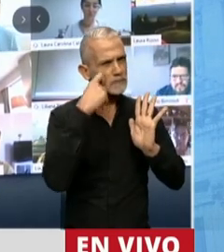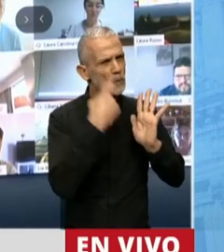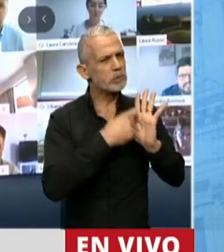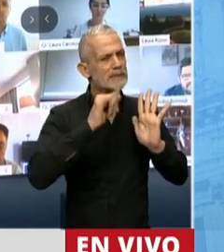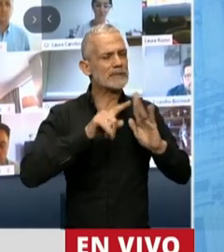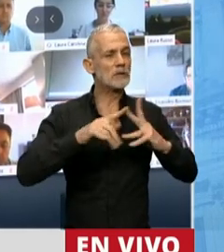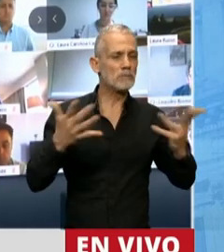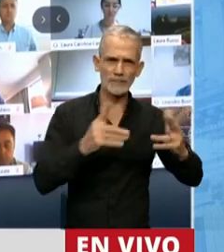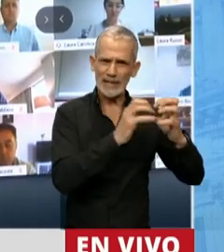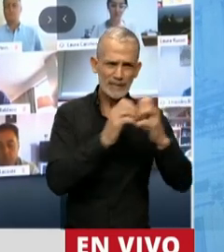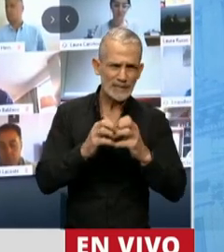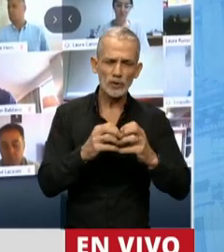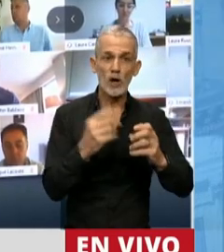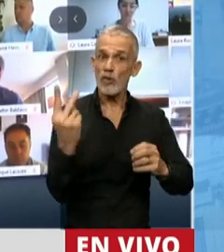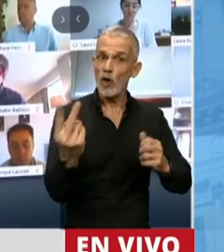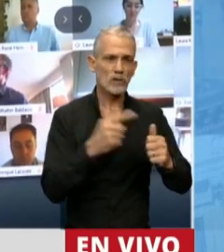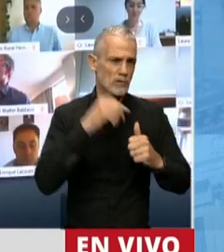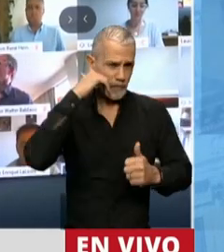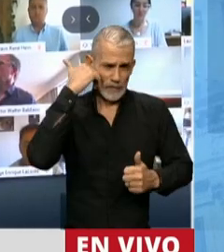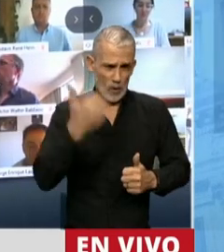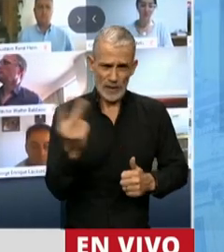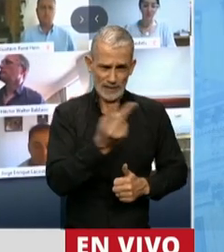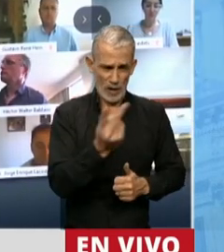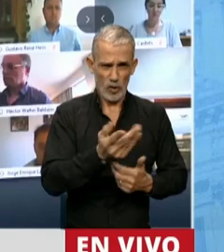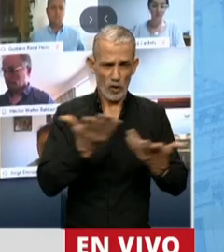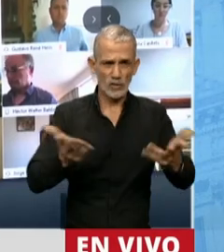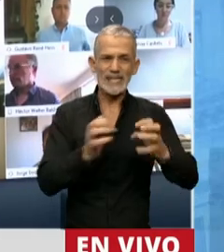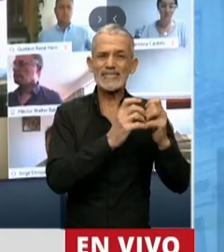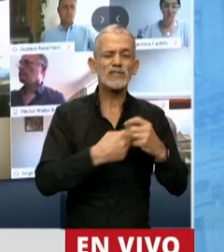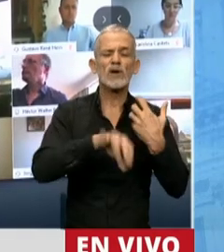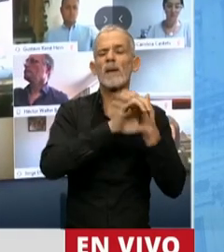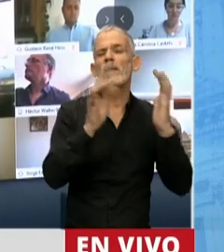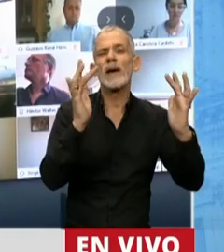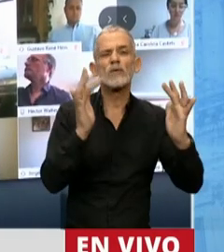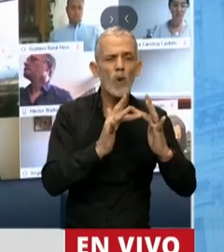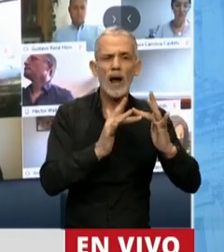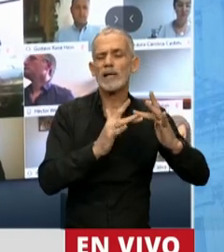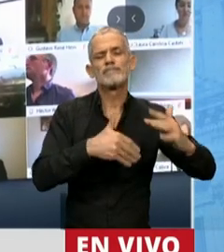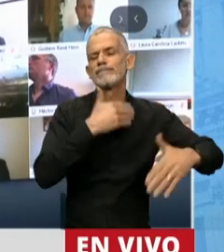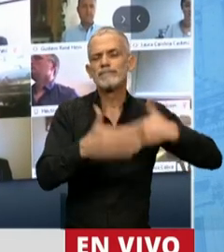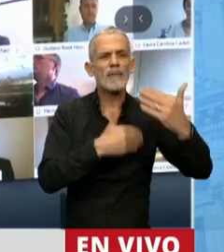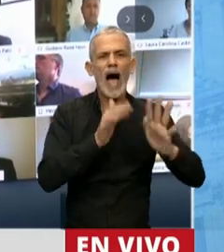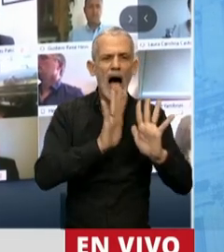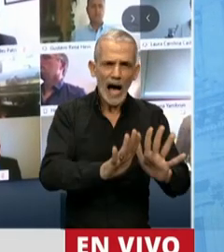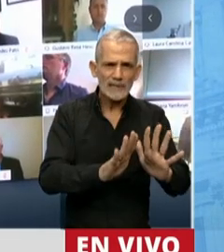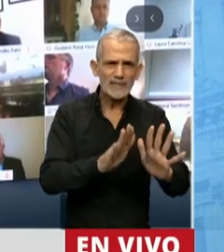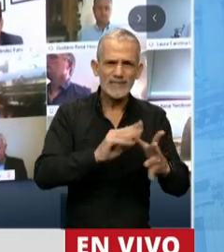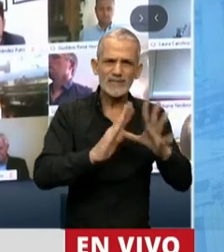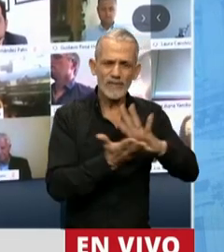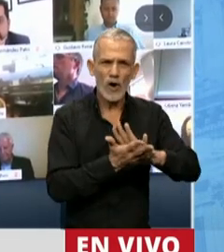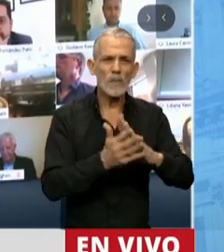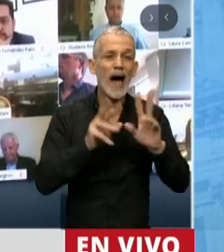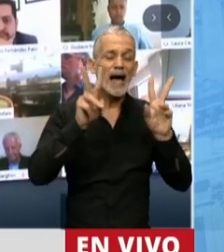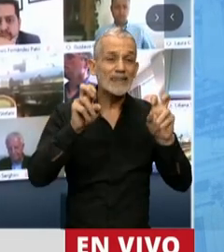Esas son las dos sesiones vergonzosas de las que venimos. Diputado. Las sesiones virtuales no pueden permitir que se